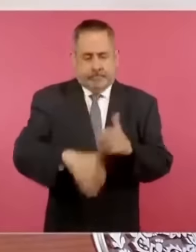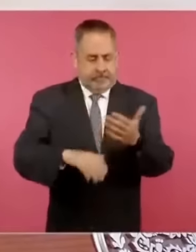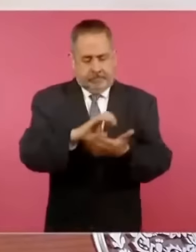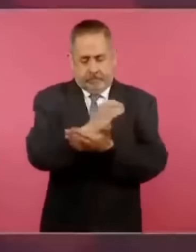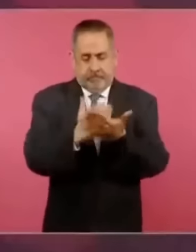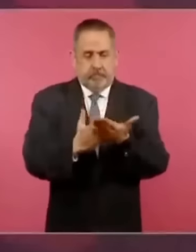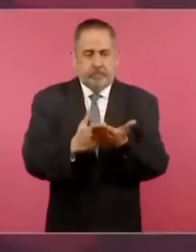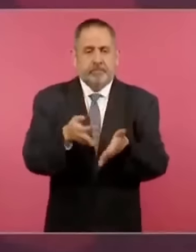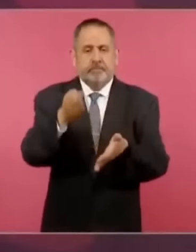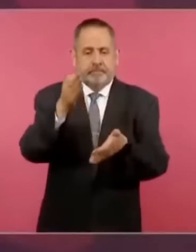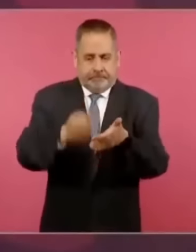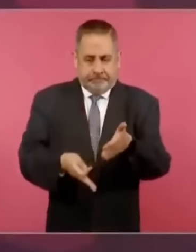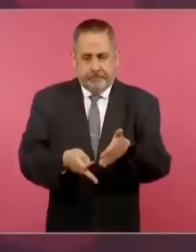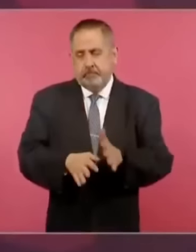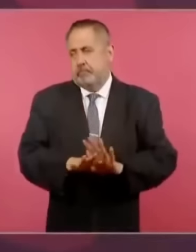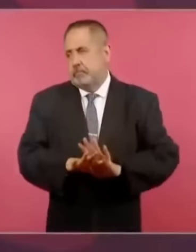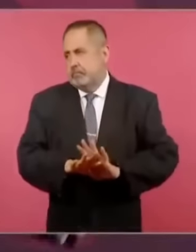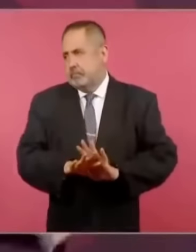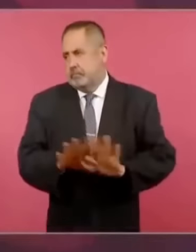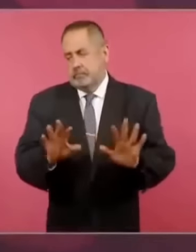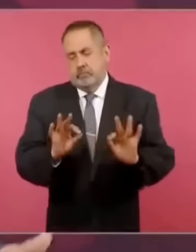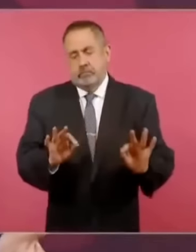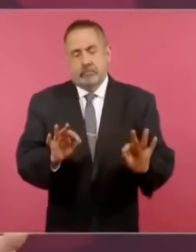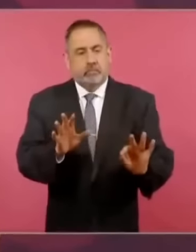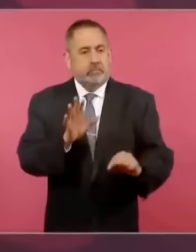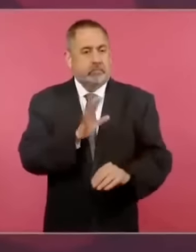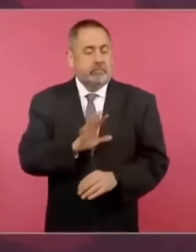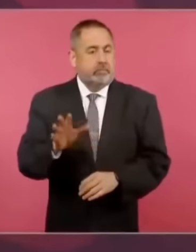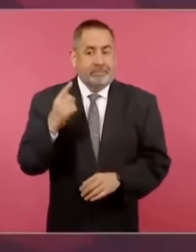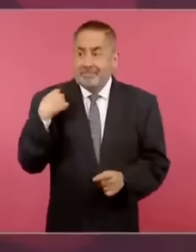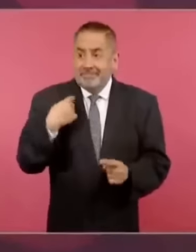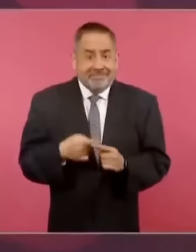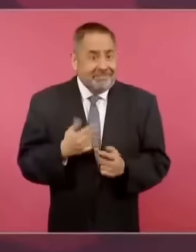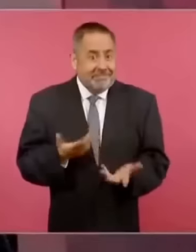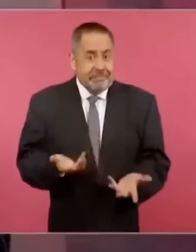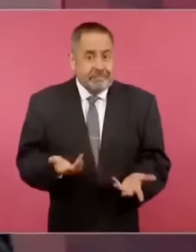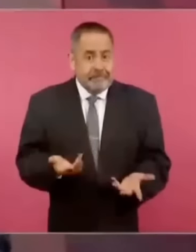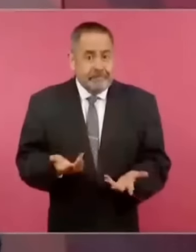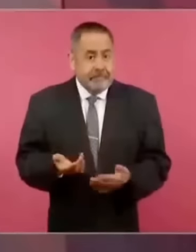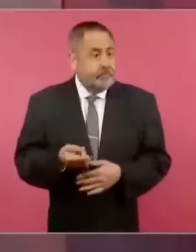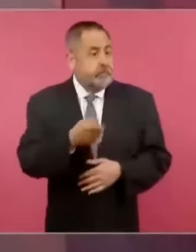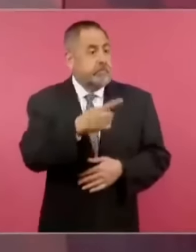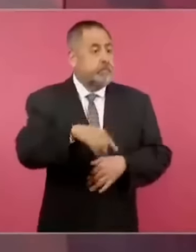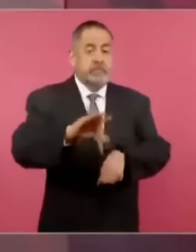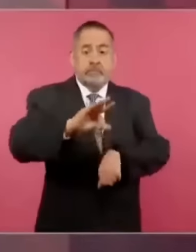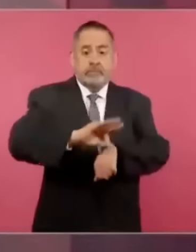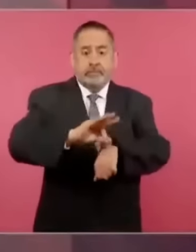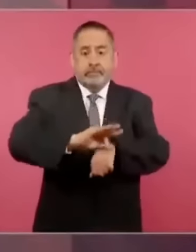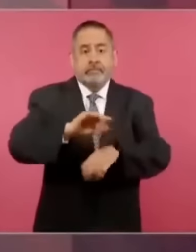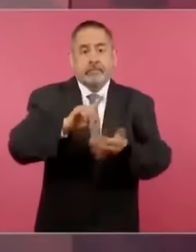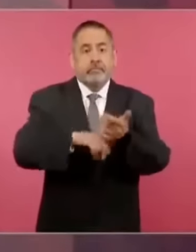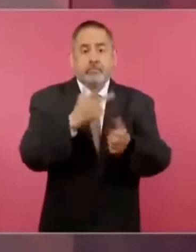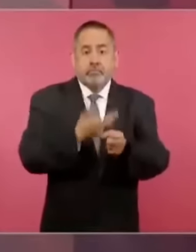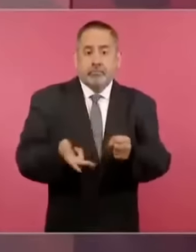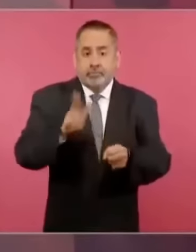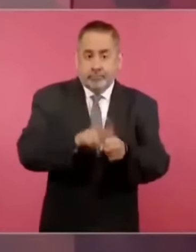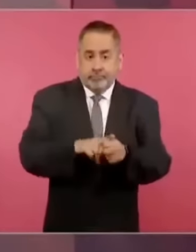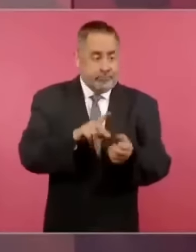increíble. Porque las farmacias de los hospitales